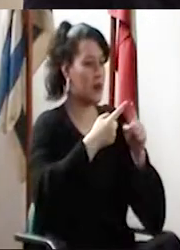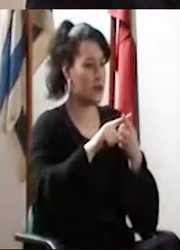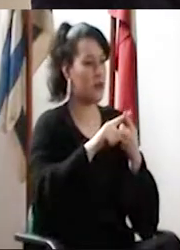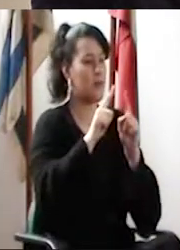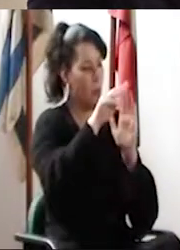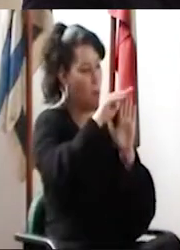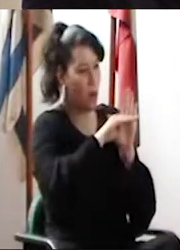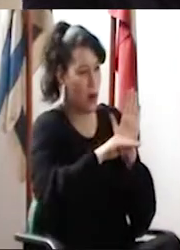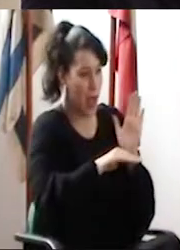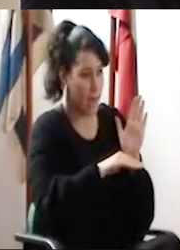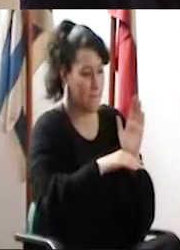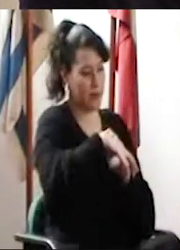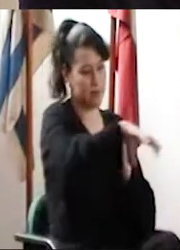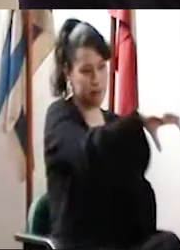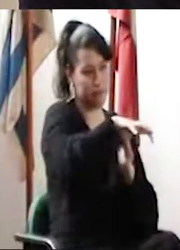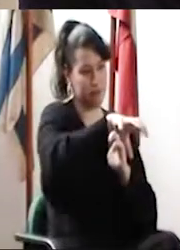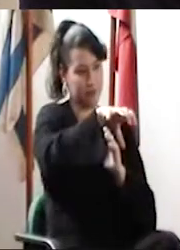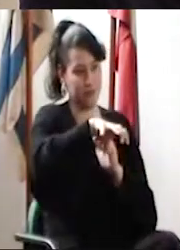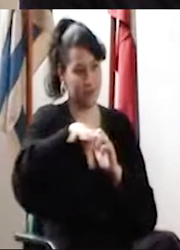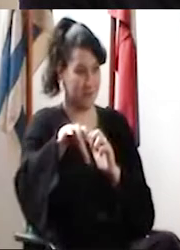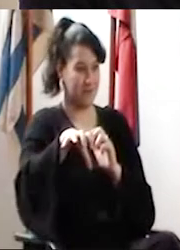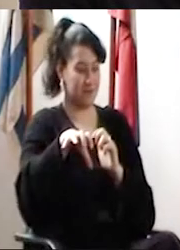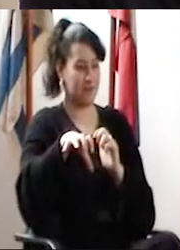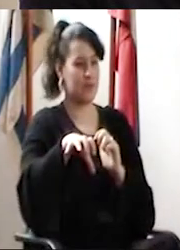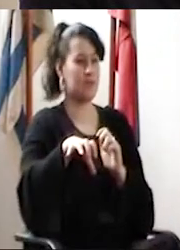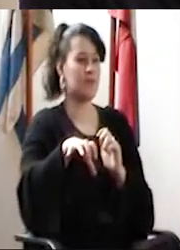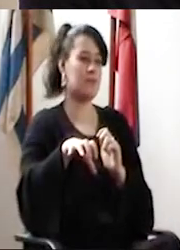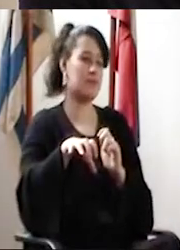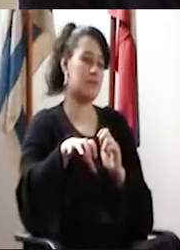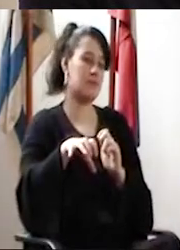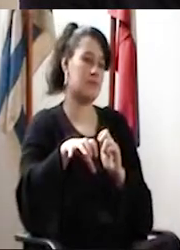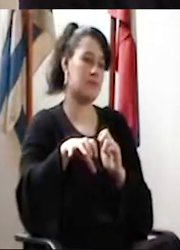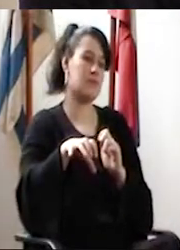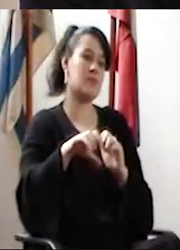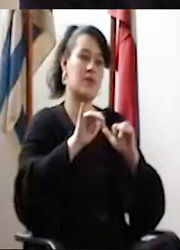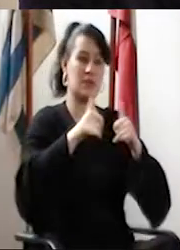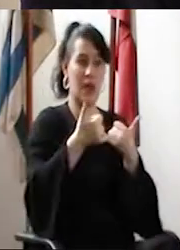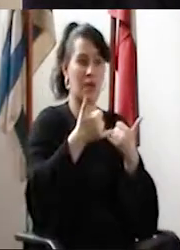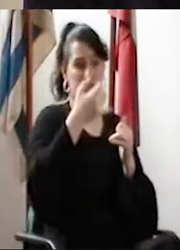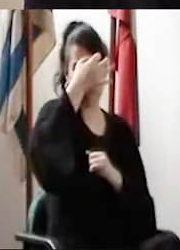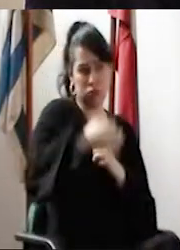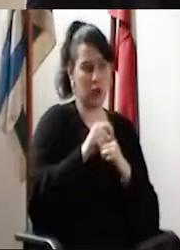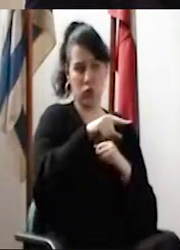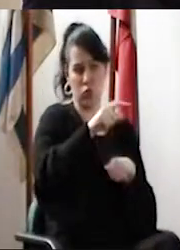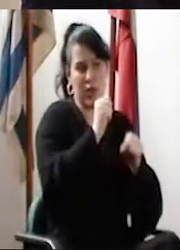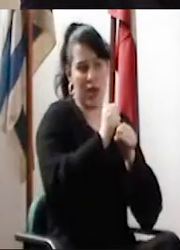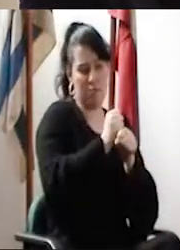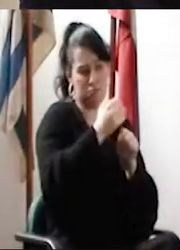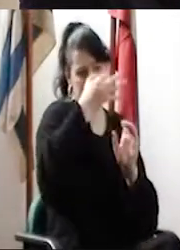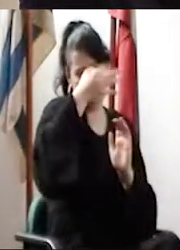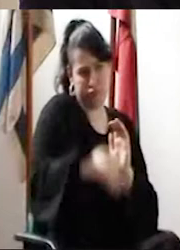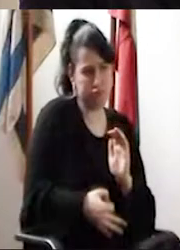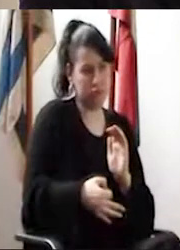estaba vinculado a las unidades curriculares dentro de los departamentos académicos, que ya cumple con las